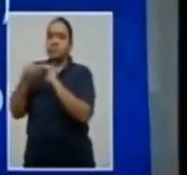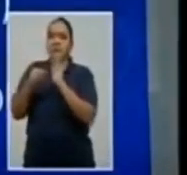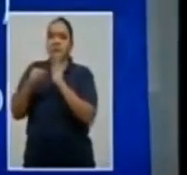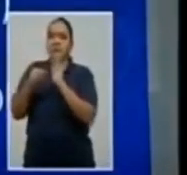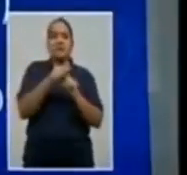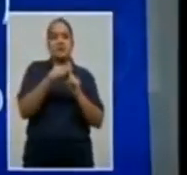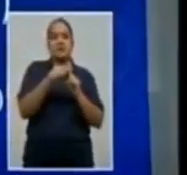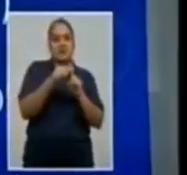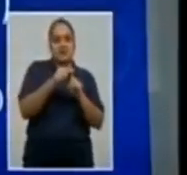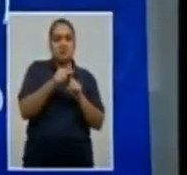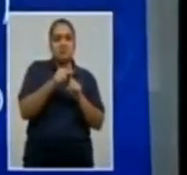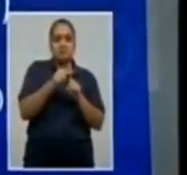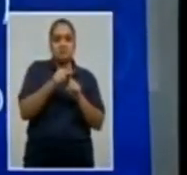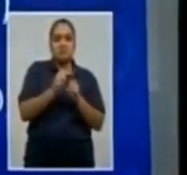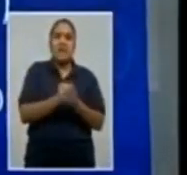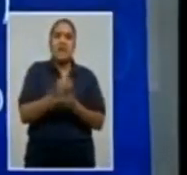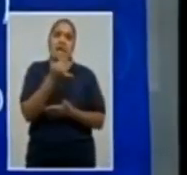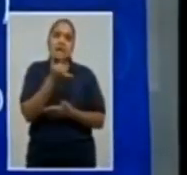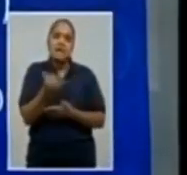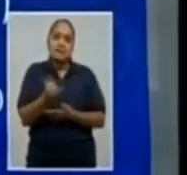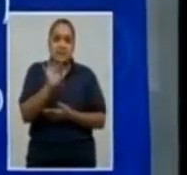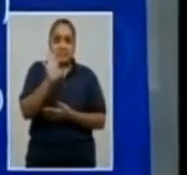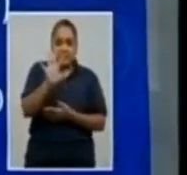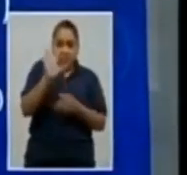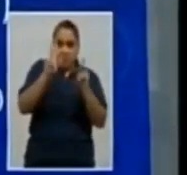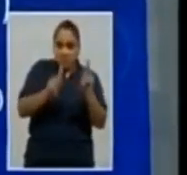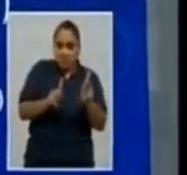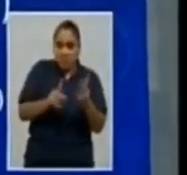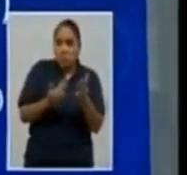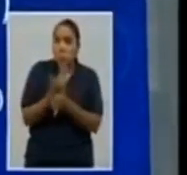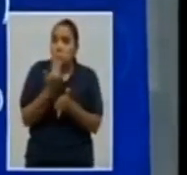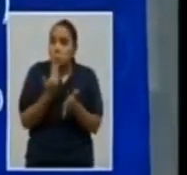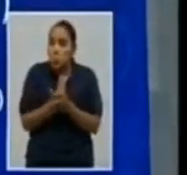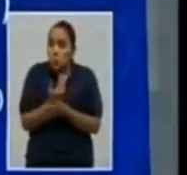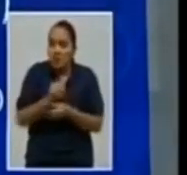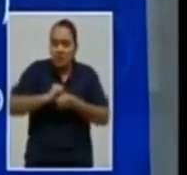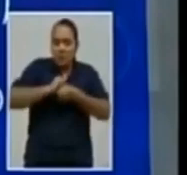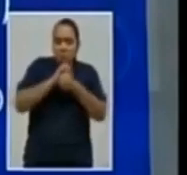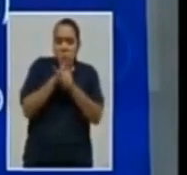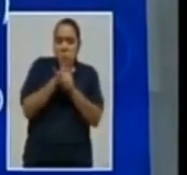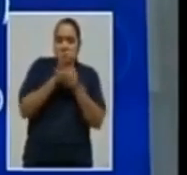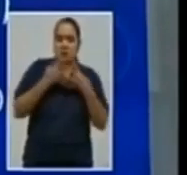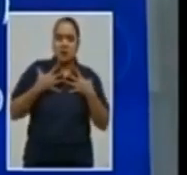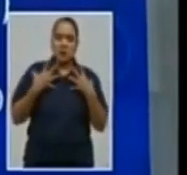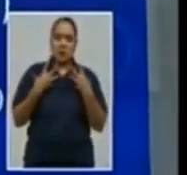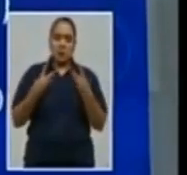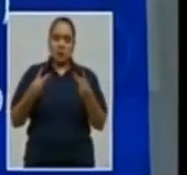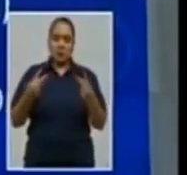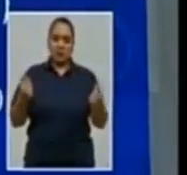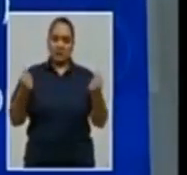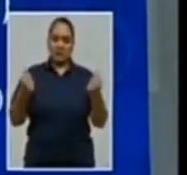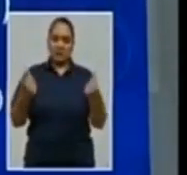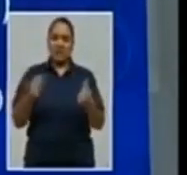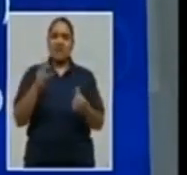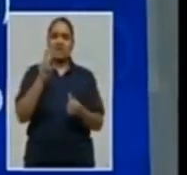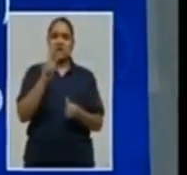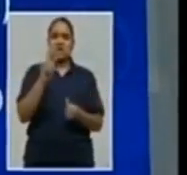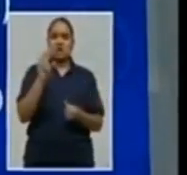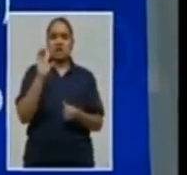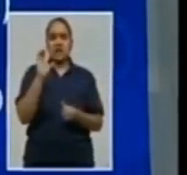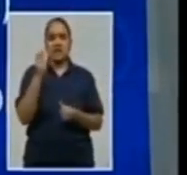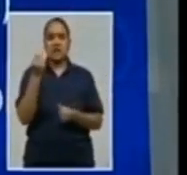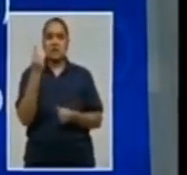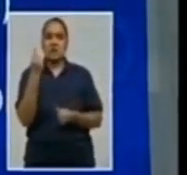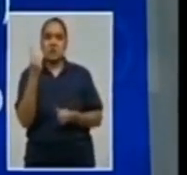así como también 5 personas que se han recuperado de esta enfermedad, siendo un total de 211 recuperados.